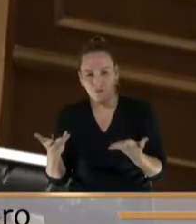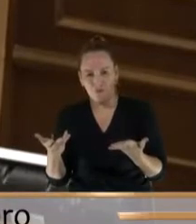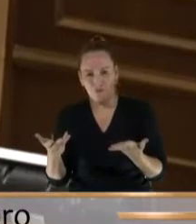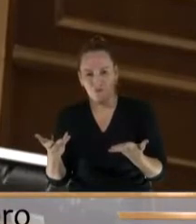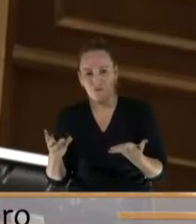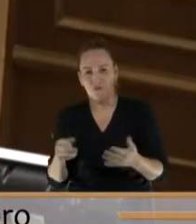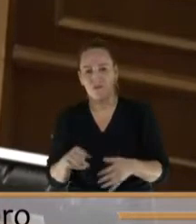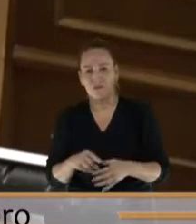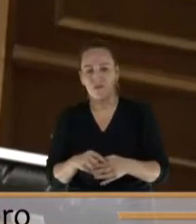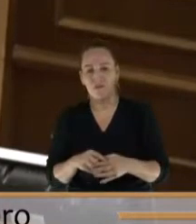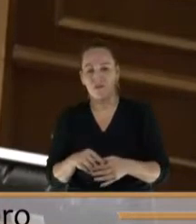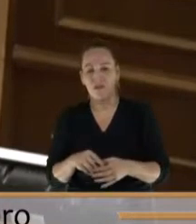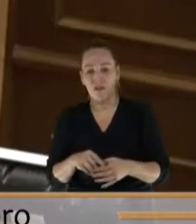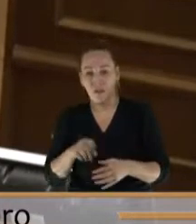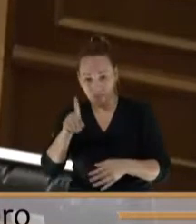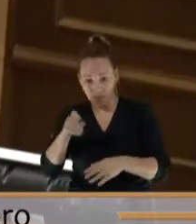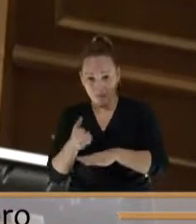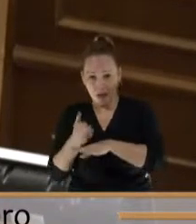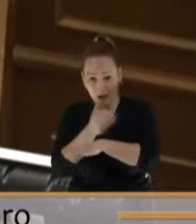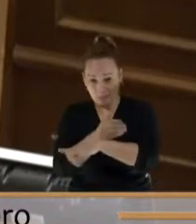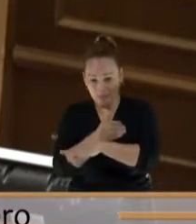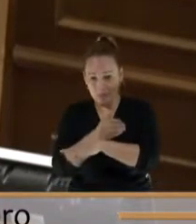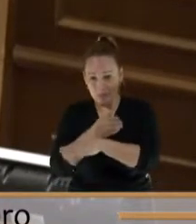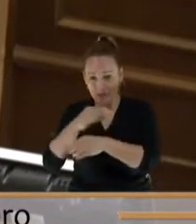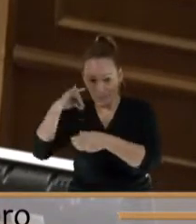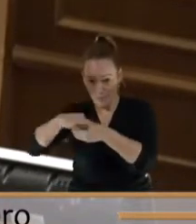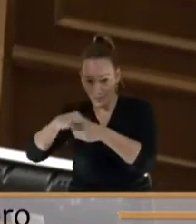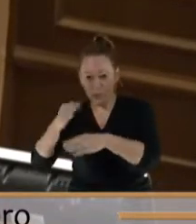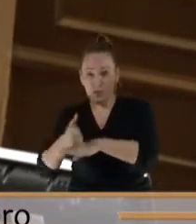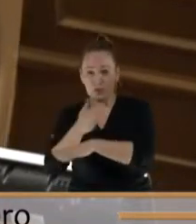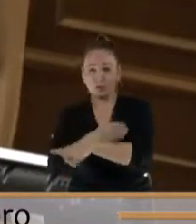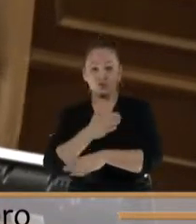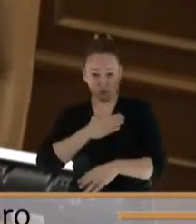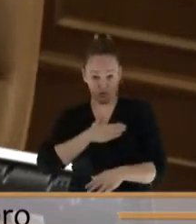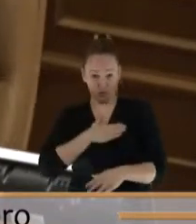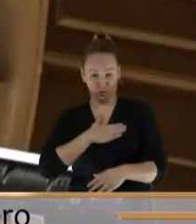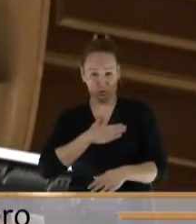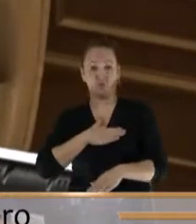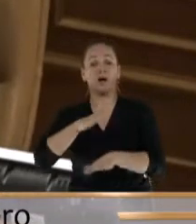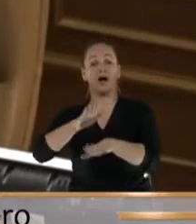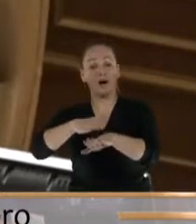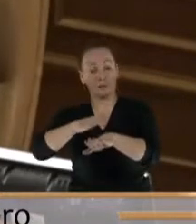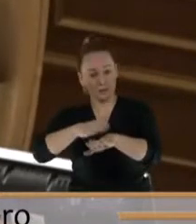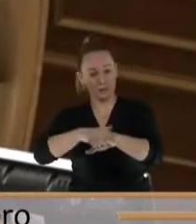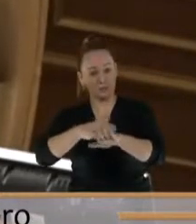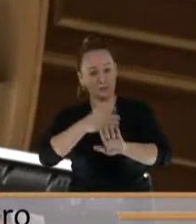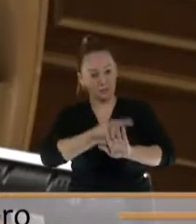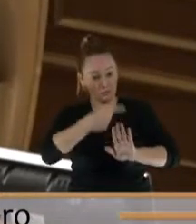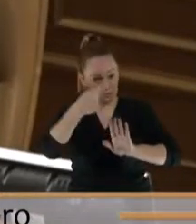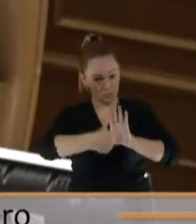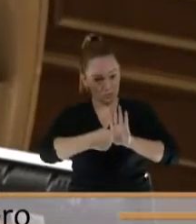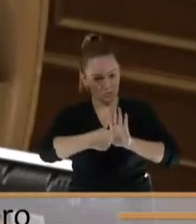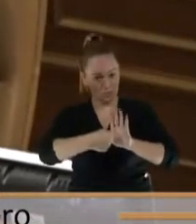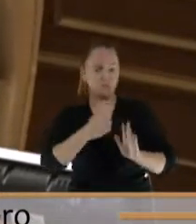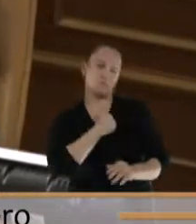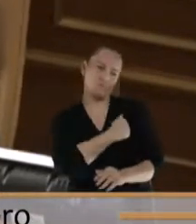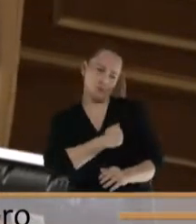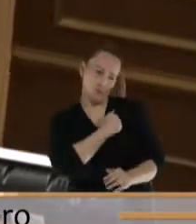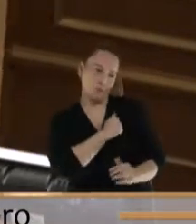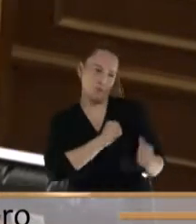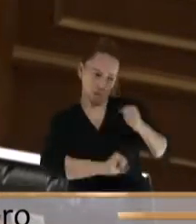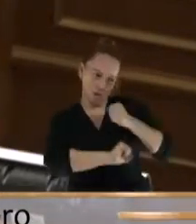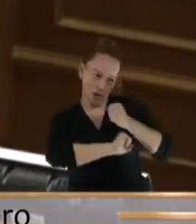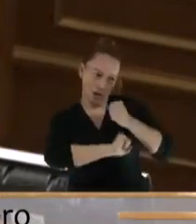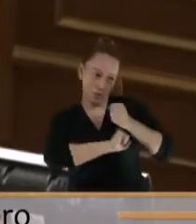antes de votarse yo desde ahora anticipo doctor Lozada y le ruego que me acompañe